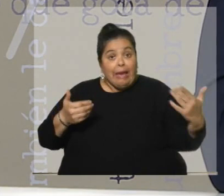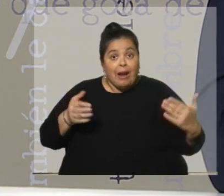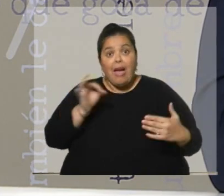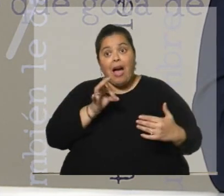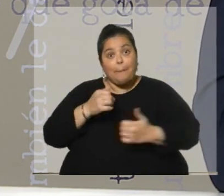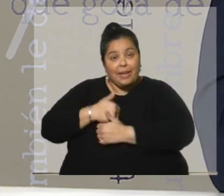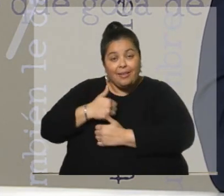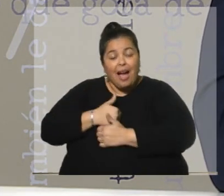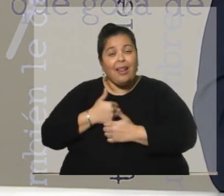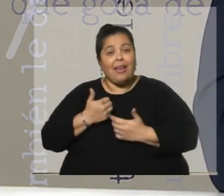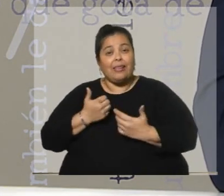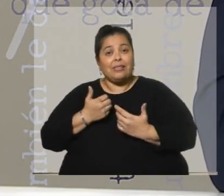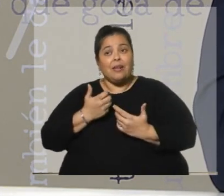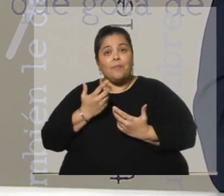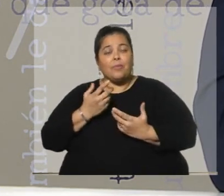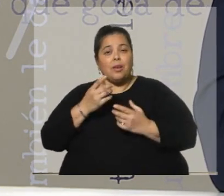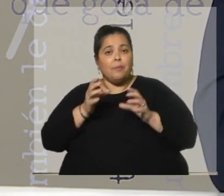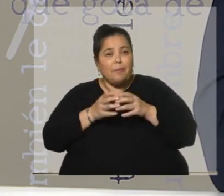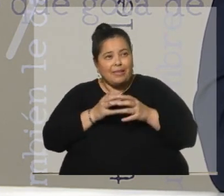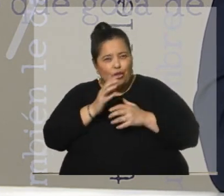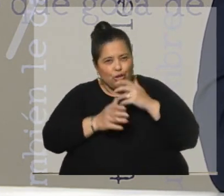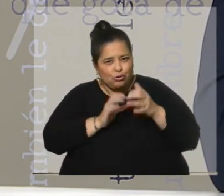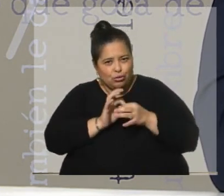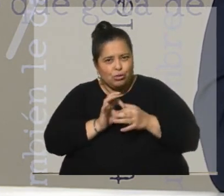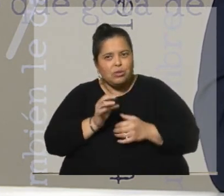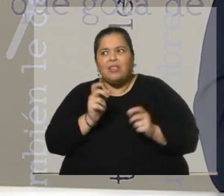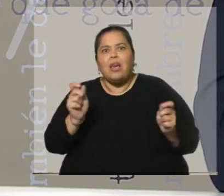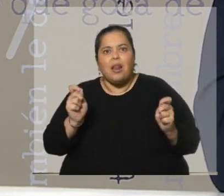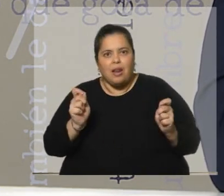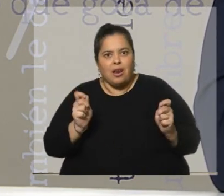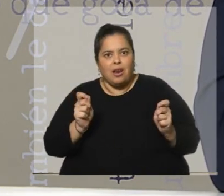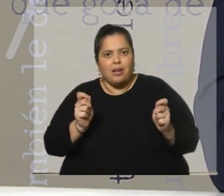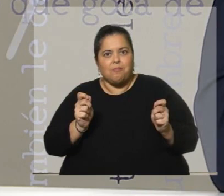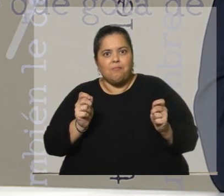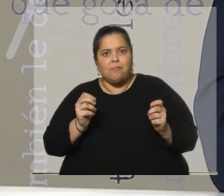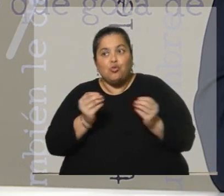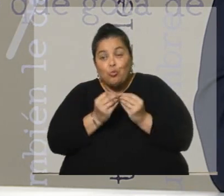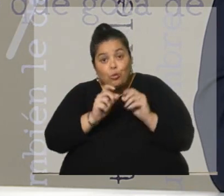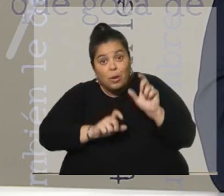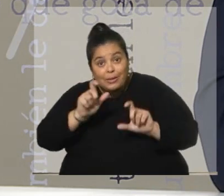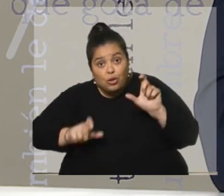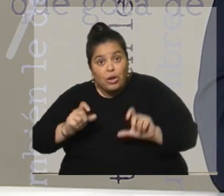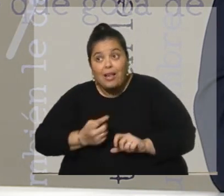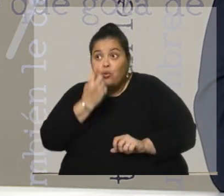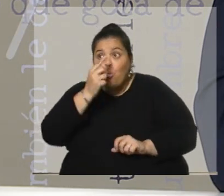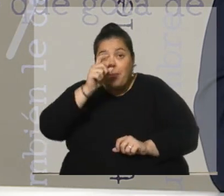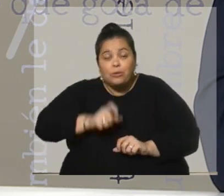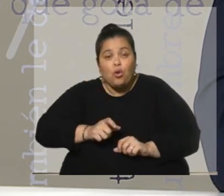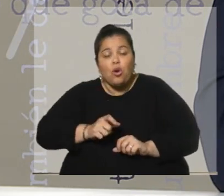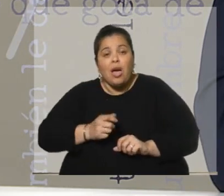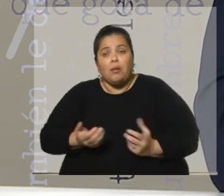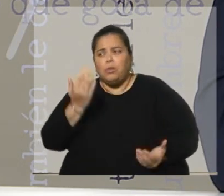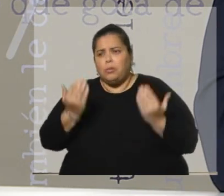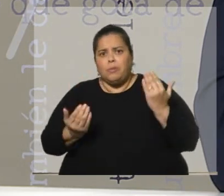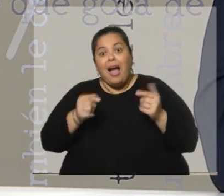una jugada de más de un actor, porque no se salva nadie. O sea, en principio, ahí aparecen nombres de